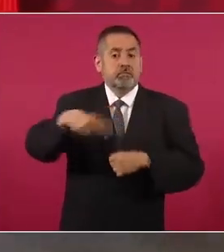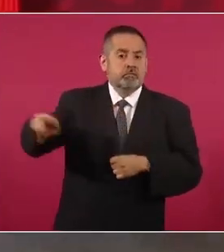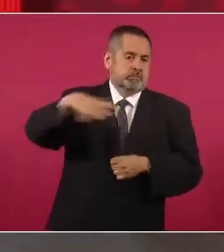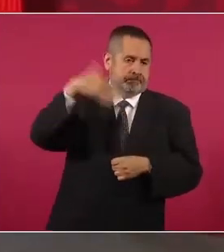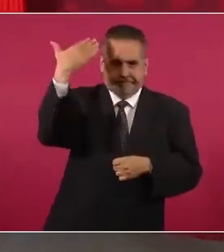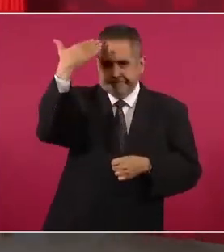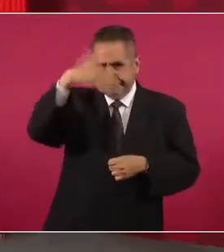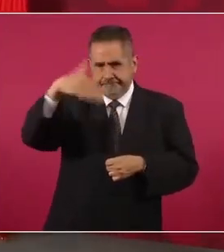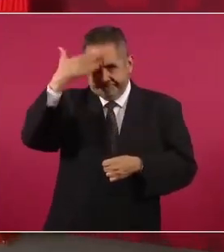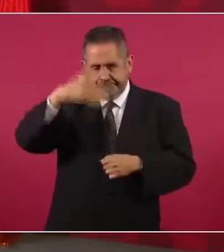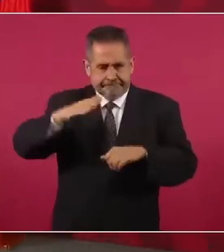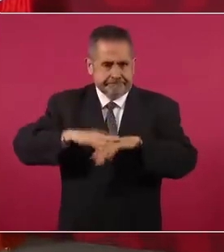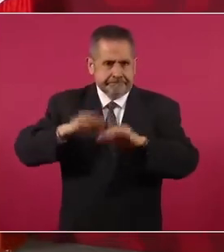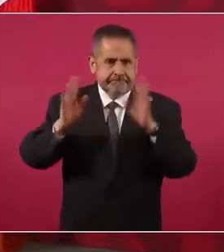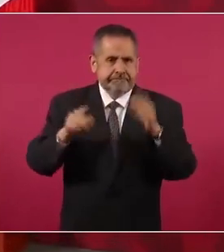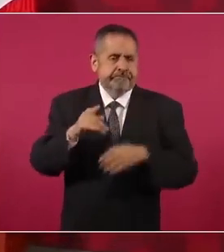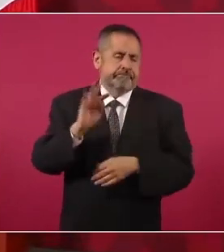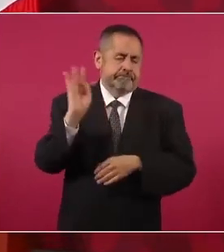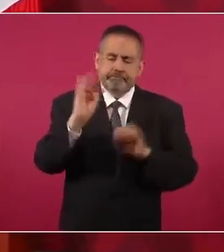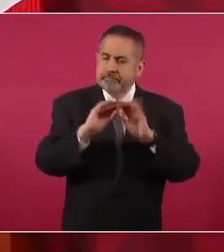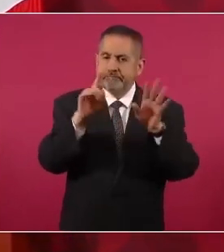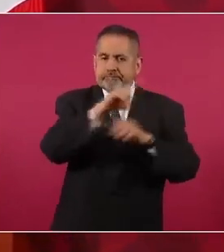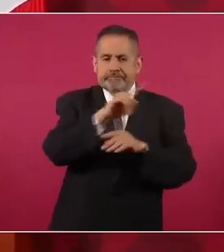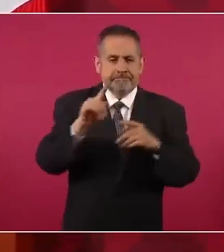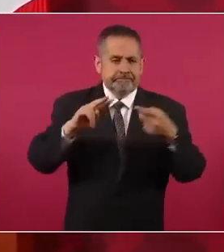informada y seguramente ya cambió.